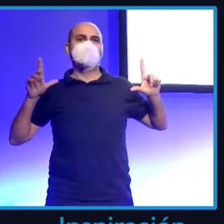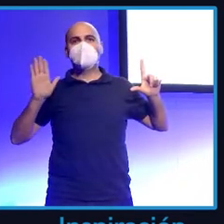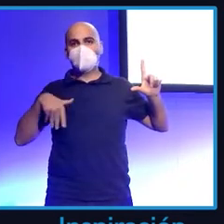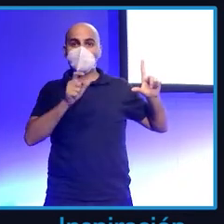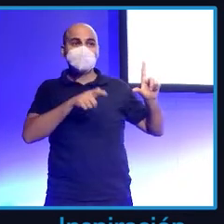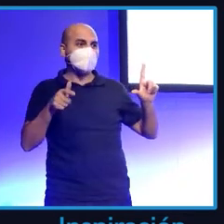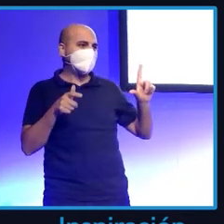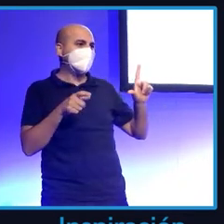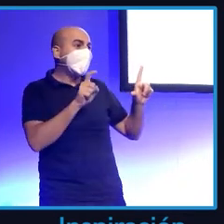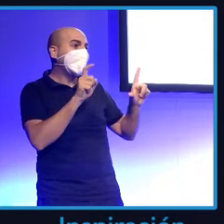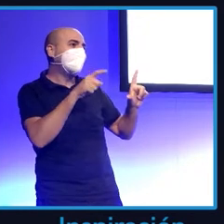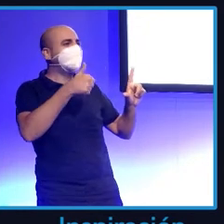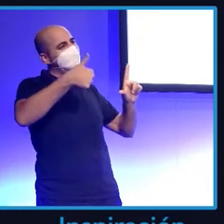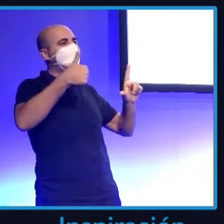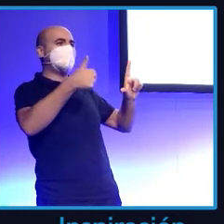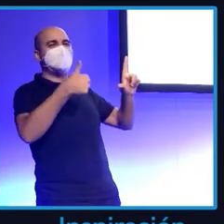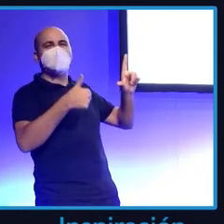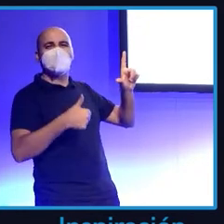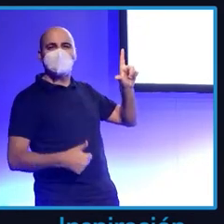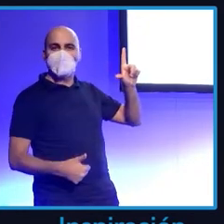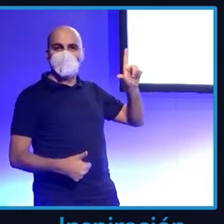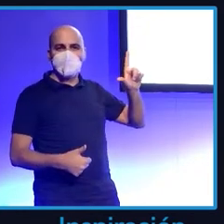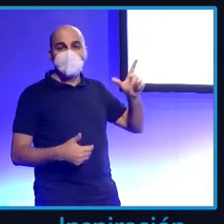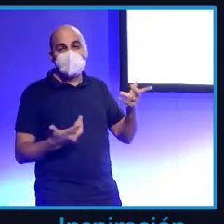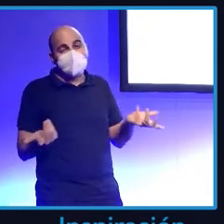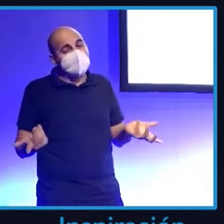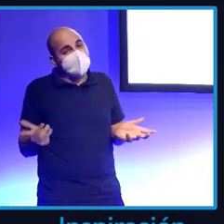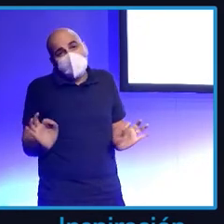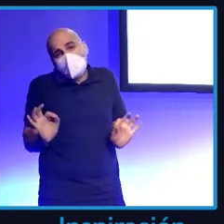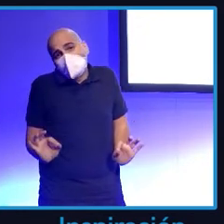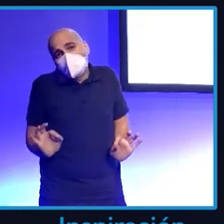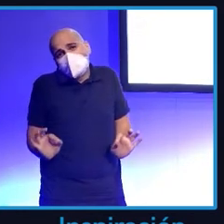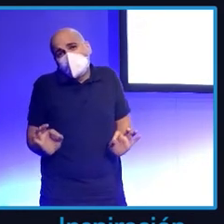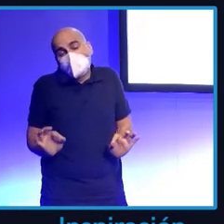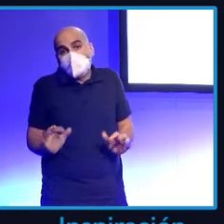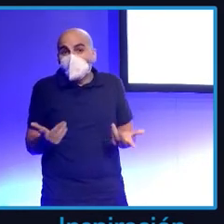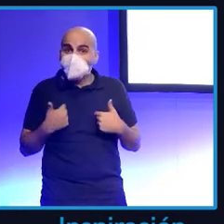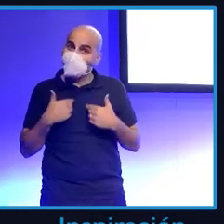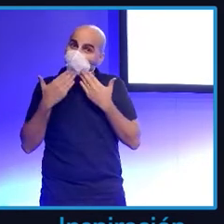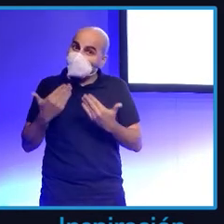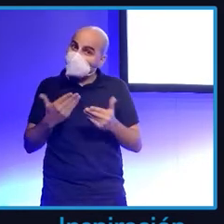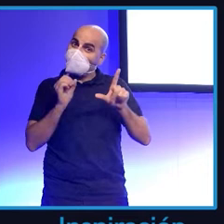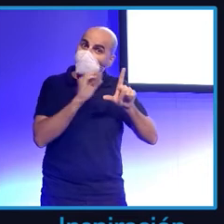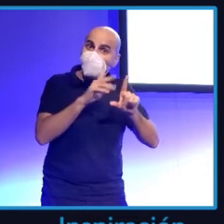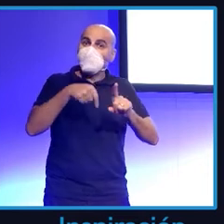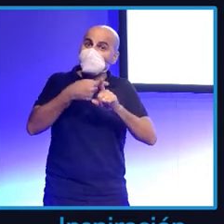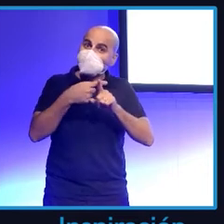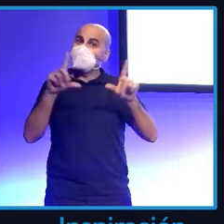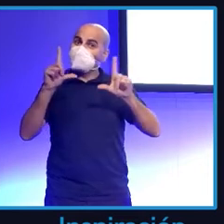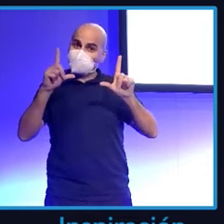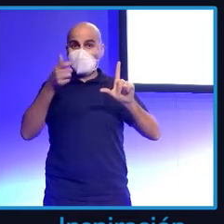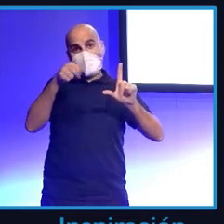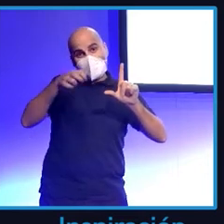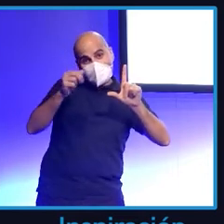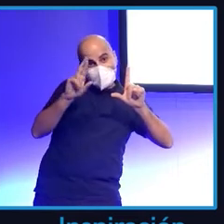Pero son las reglas del juego. Y las reglas del juego me llevaron a que gracias a tener un blog, gracias a ser la bloguera, gracias a estar en Ana Rosa, me propusieron escribir un libro. Ese libro